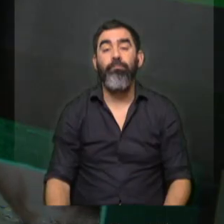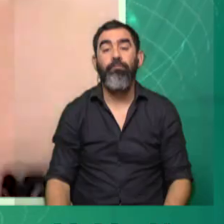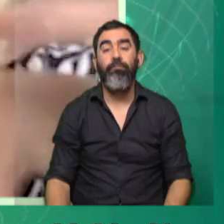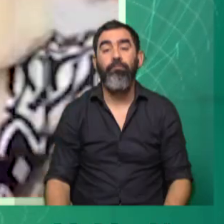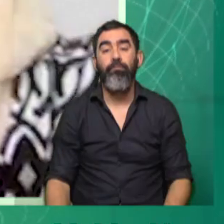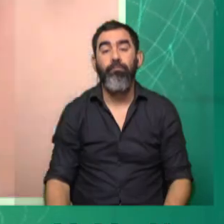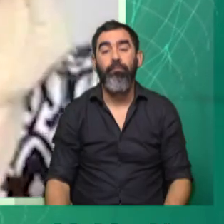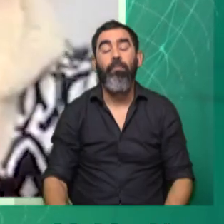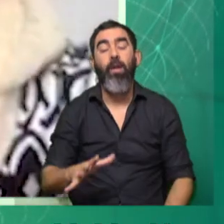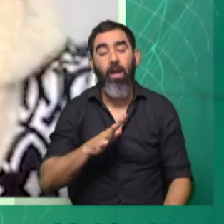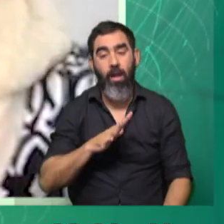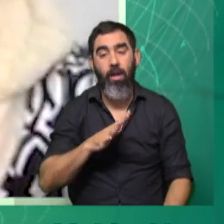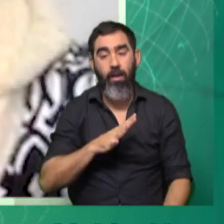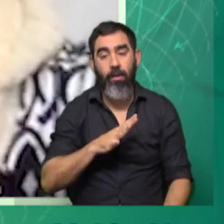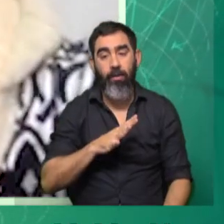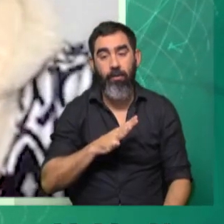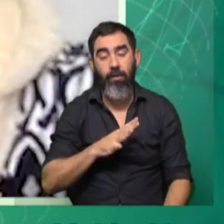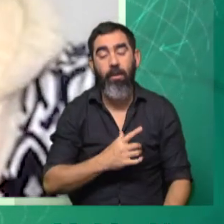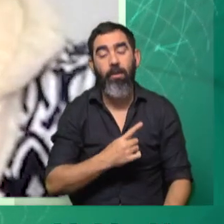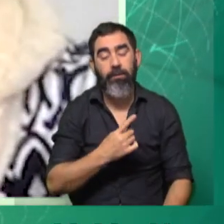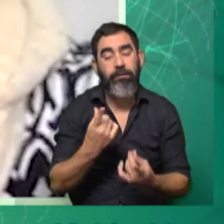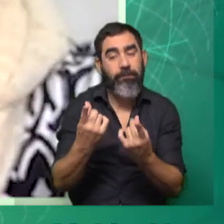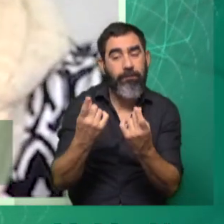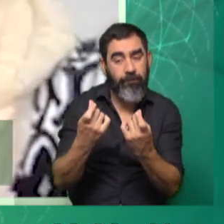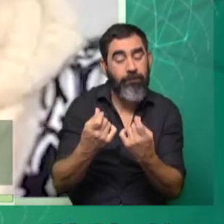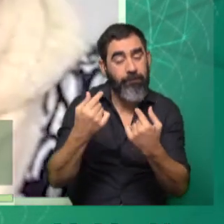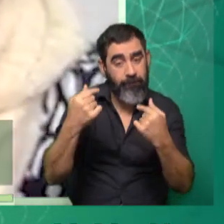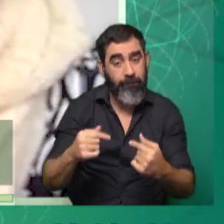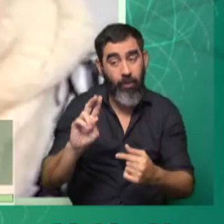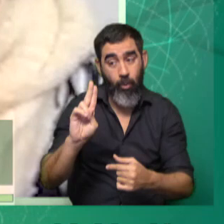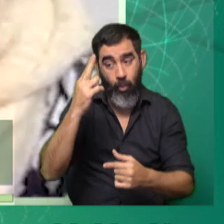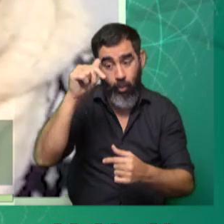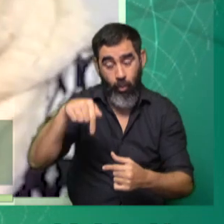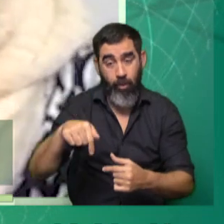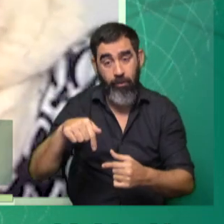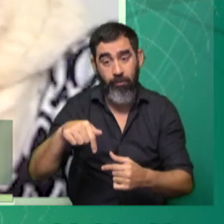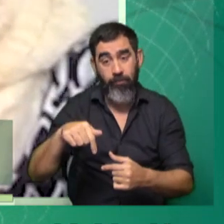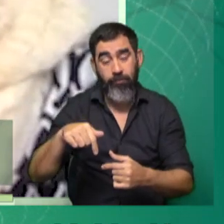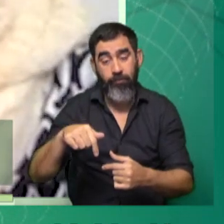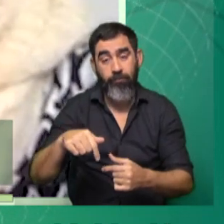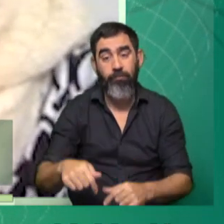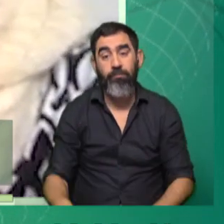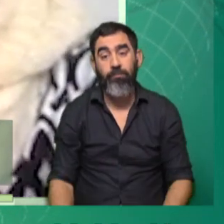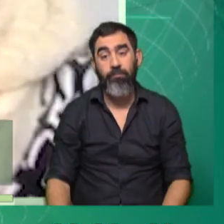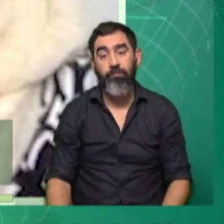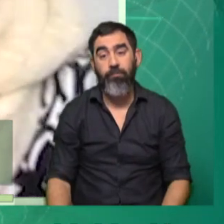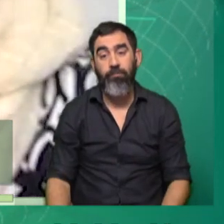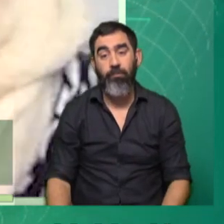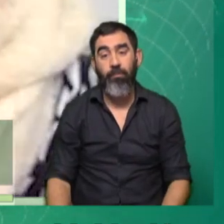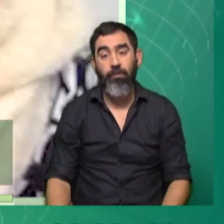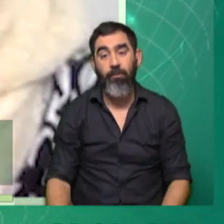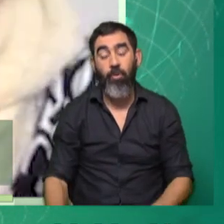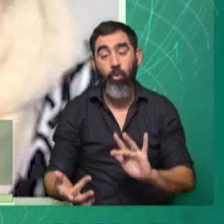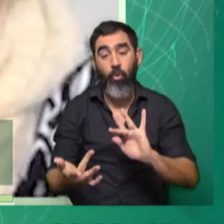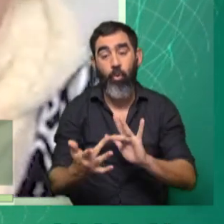Creo que hay, sí, como una... cada vez más necesidad en el uruguayo, sí, de estar en